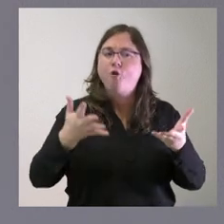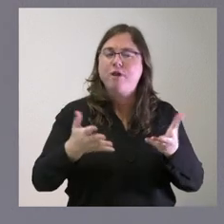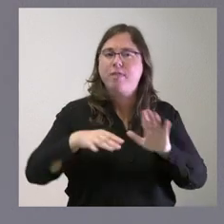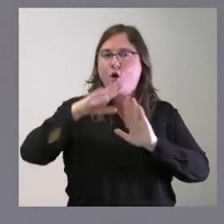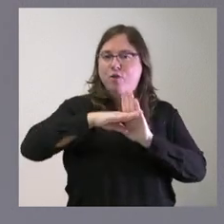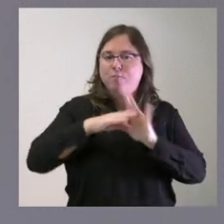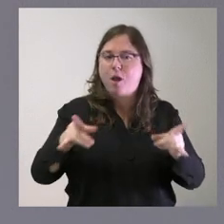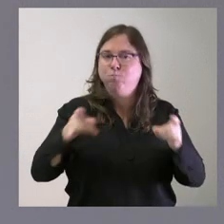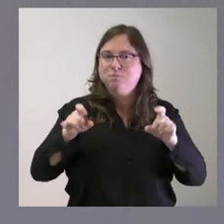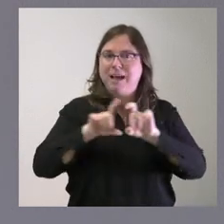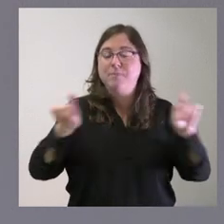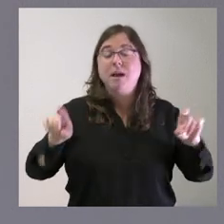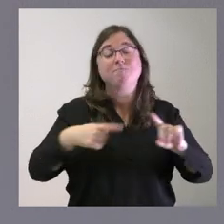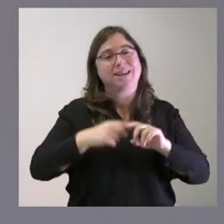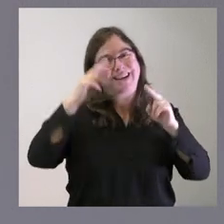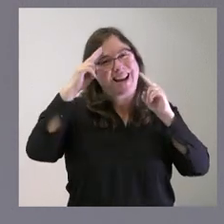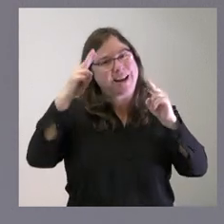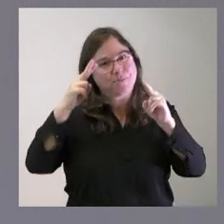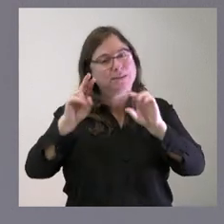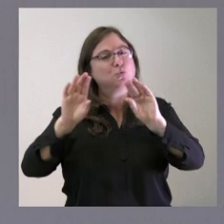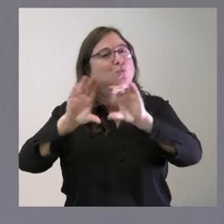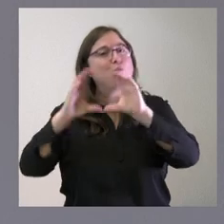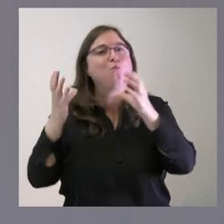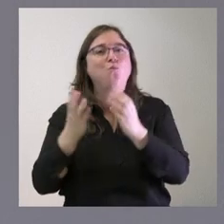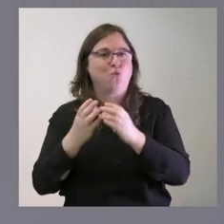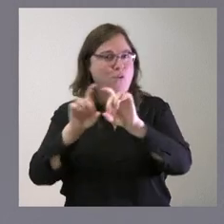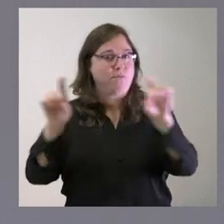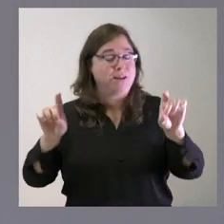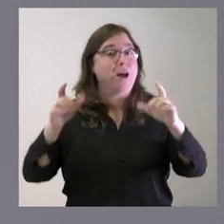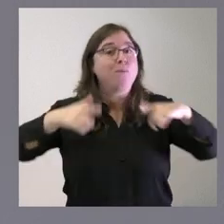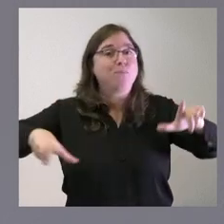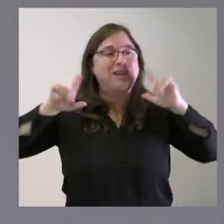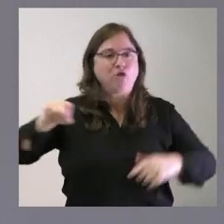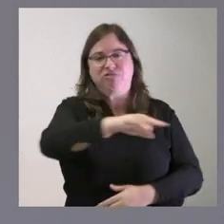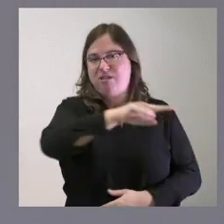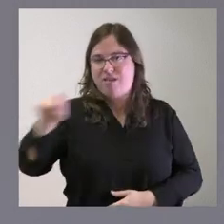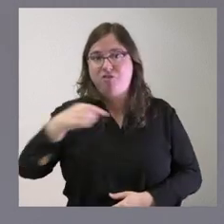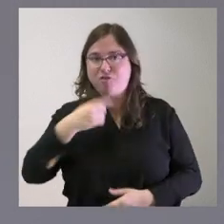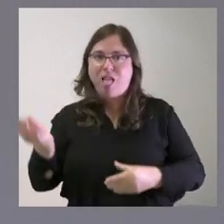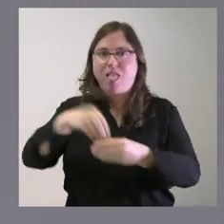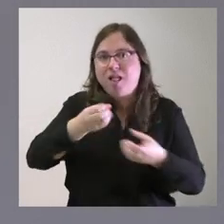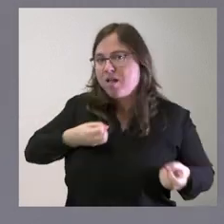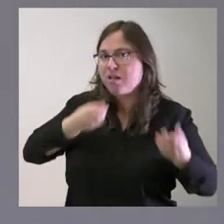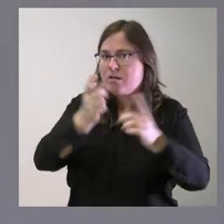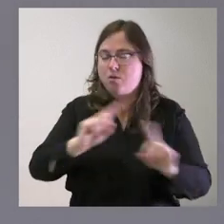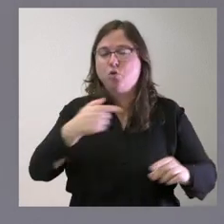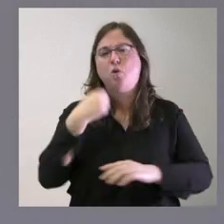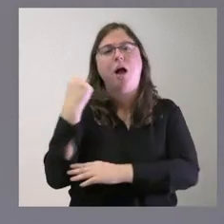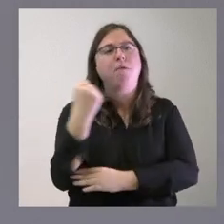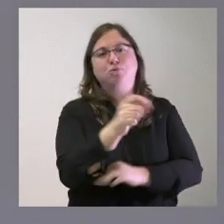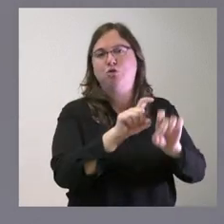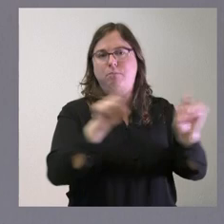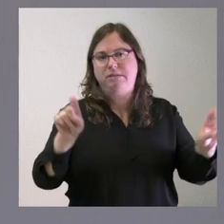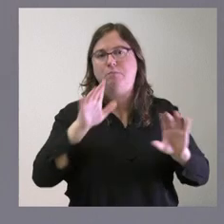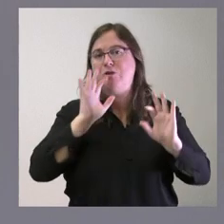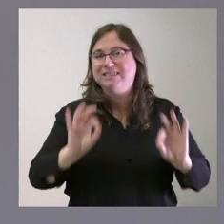y donde somos muy respetuosos para el mundo empresarial los protagonistas para la creación de empresas son las empresas y a ellos tenemos que apoyar y a ellos vamos a estar